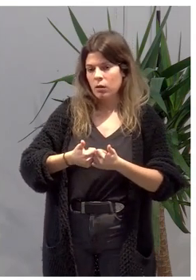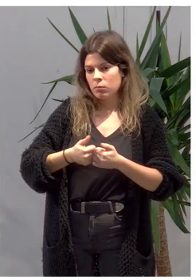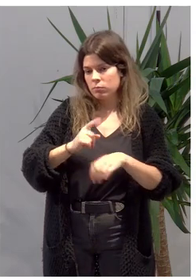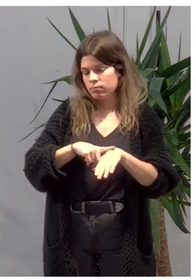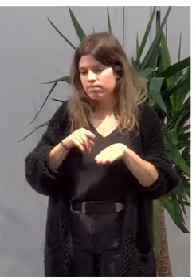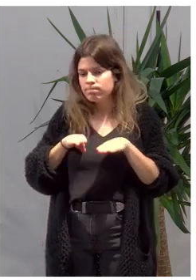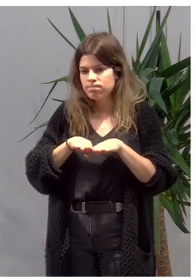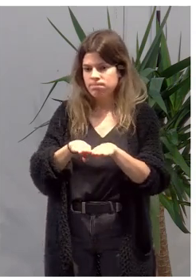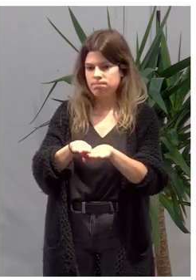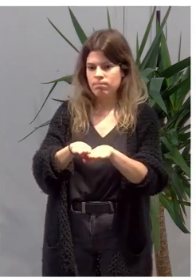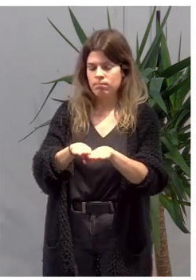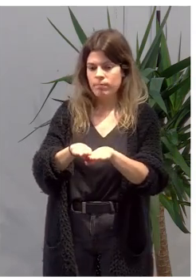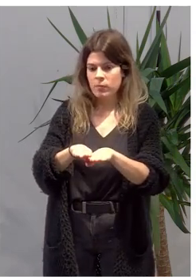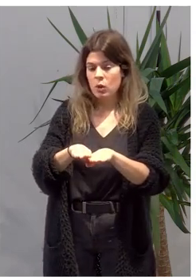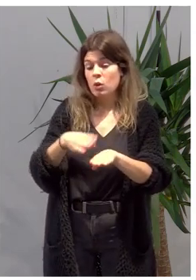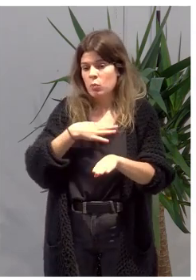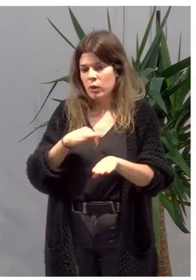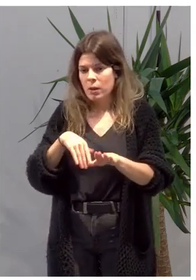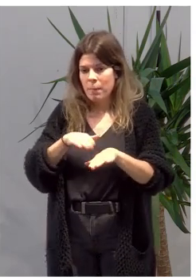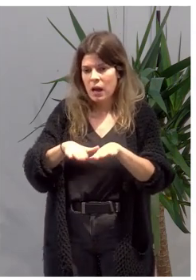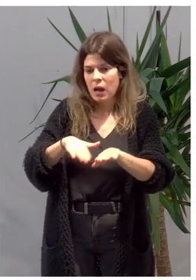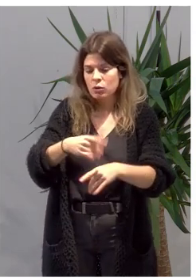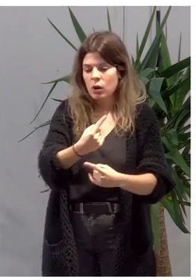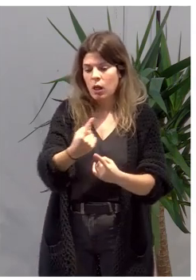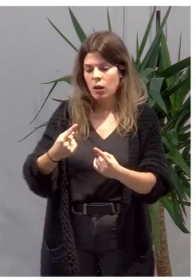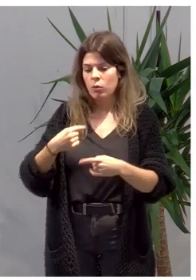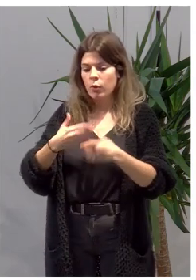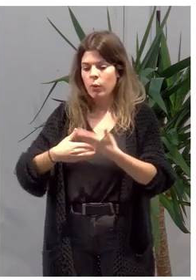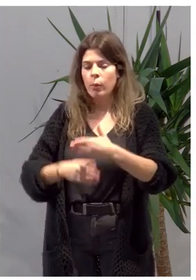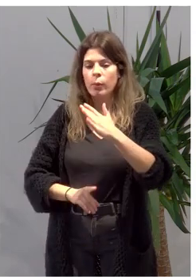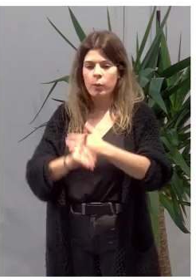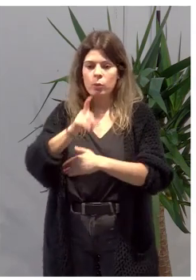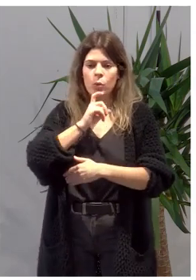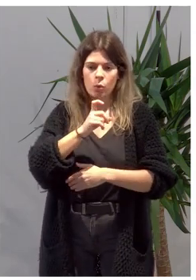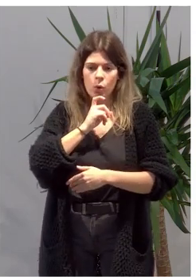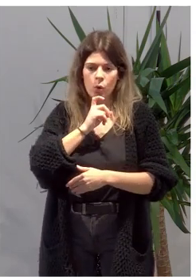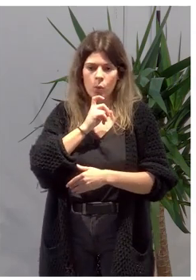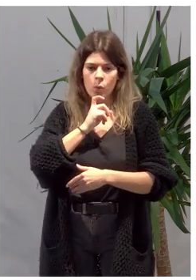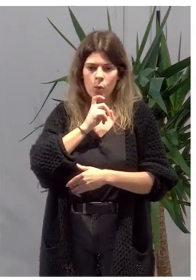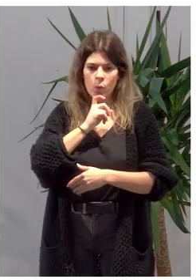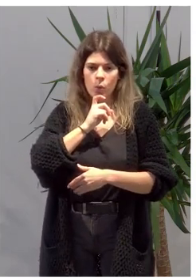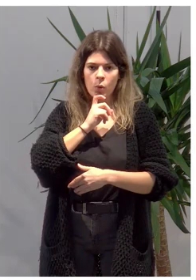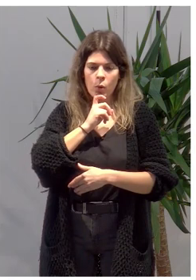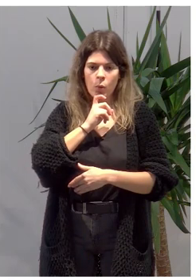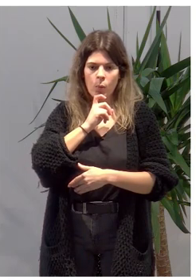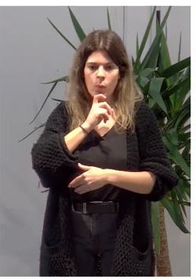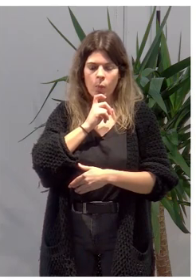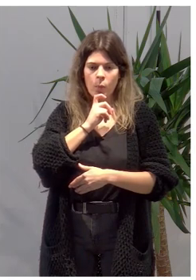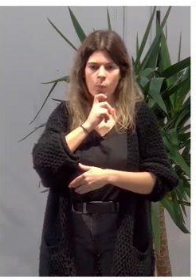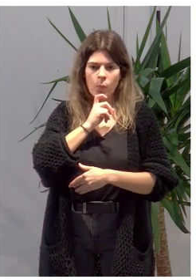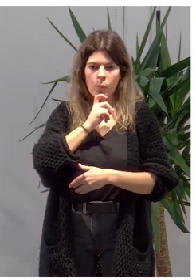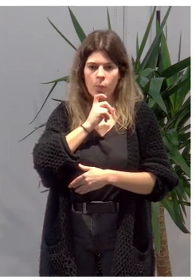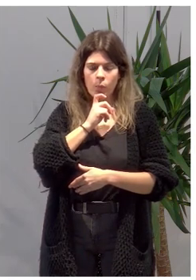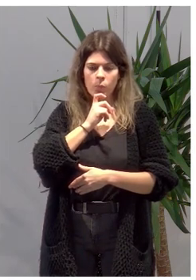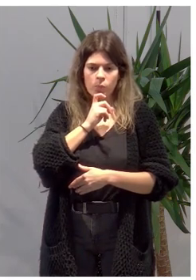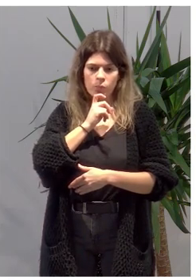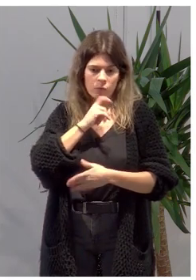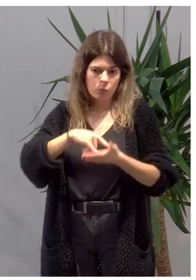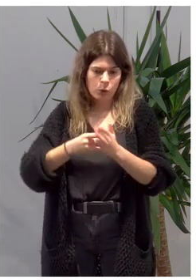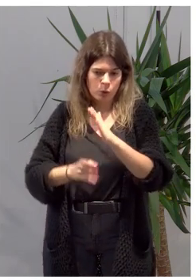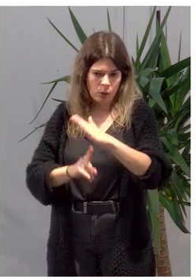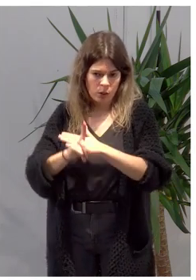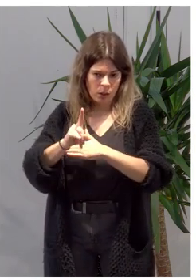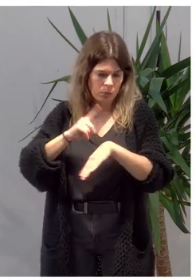todos cada uno de los pasos cómo se ha ido evolucionando conforme vaya desarrollando ese proyecto.